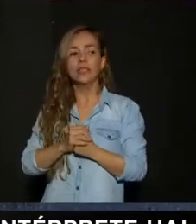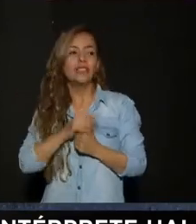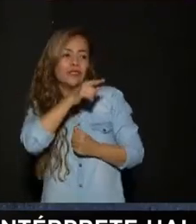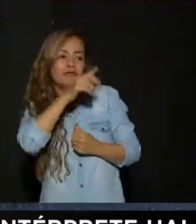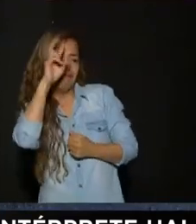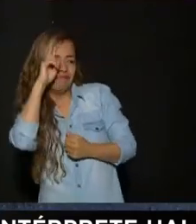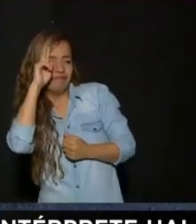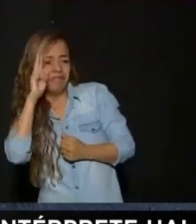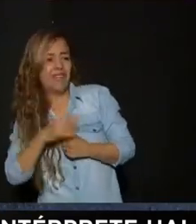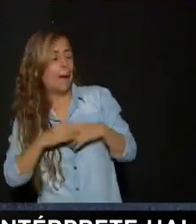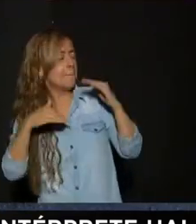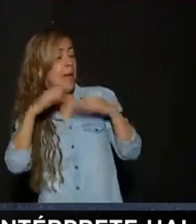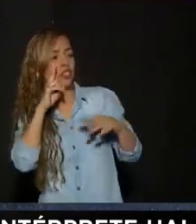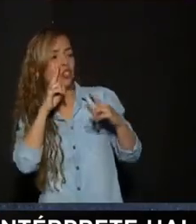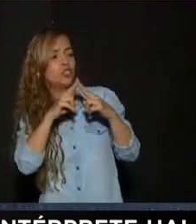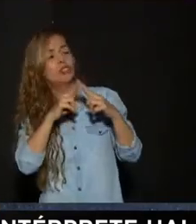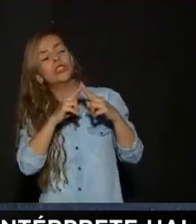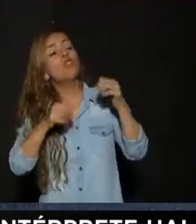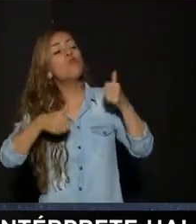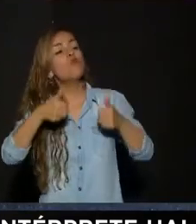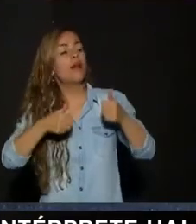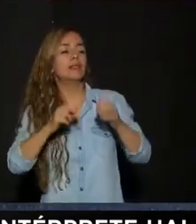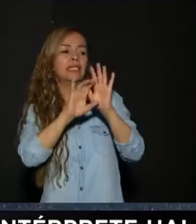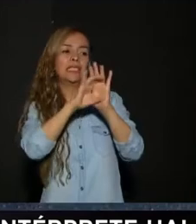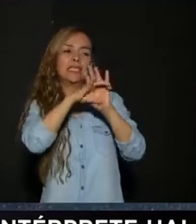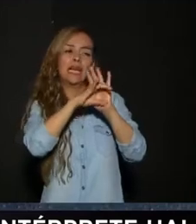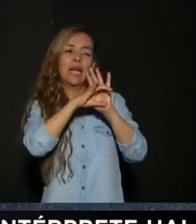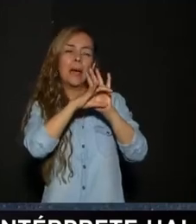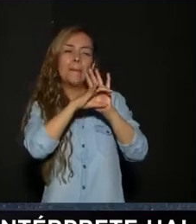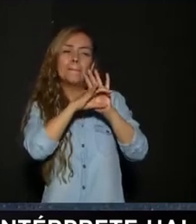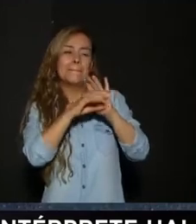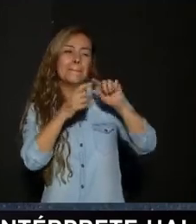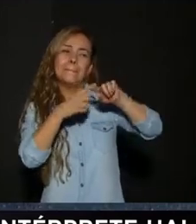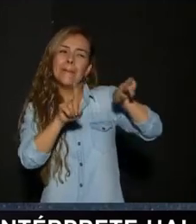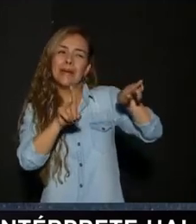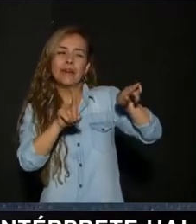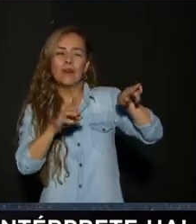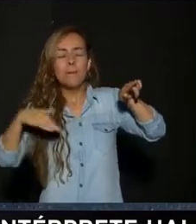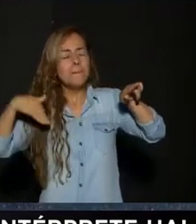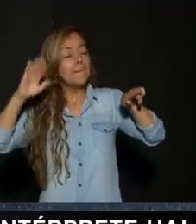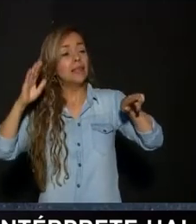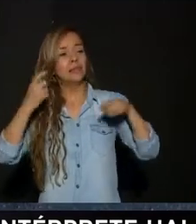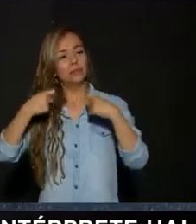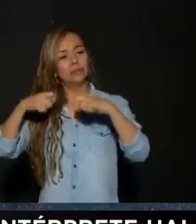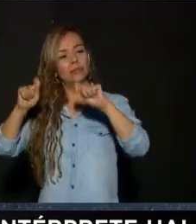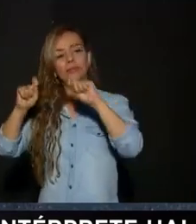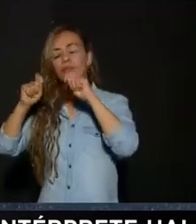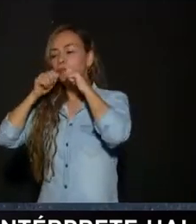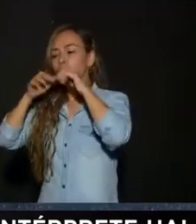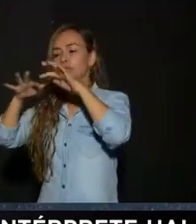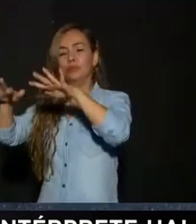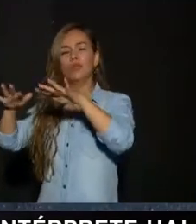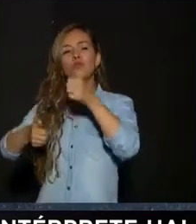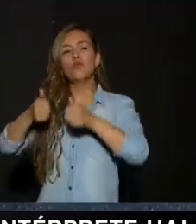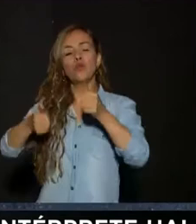conoce Y la familiaridad De las personas Hoy en día Es más con Instagram Pero la red más potente Para este tipo de iniciativas Sin lugar a dudas Es Twitter Y la